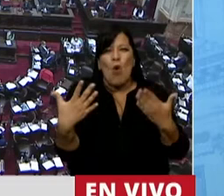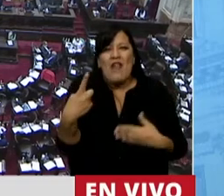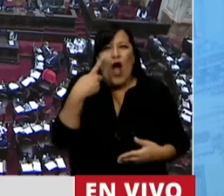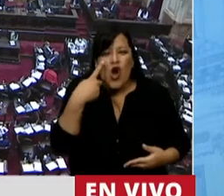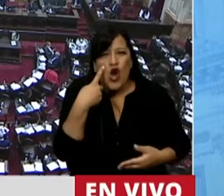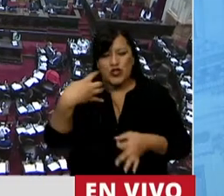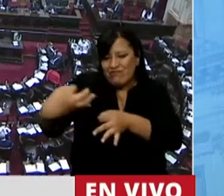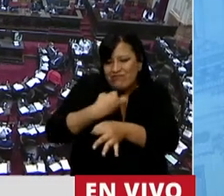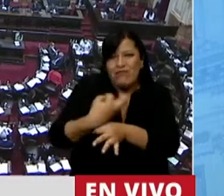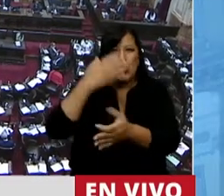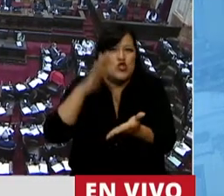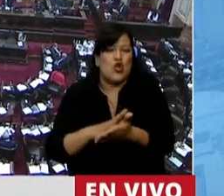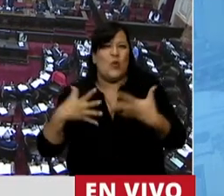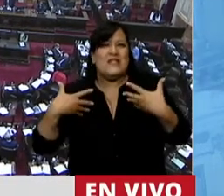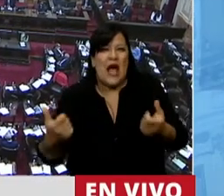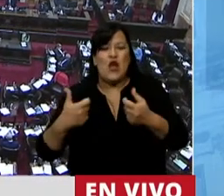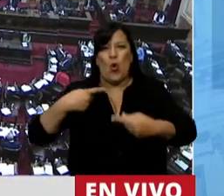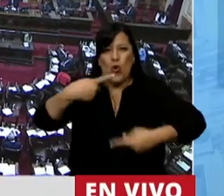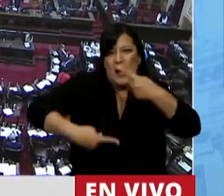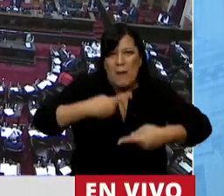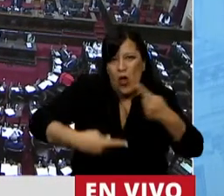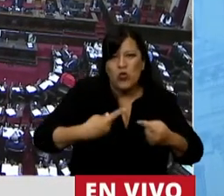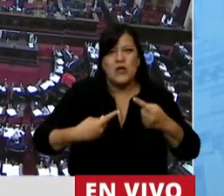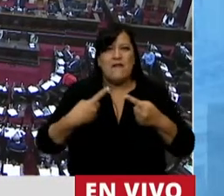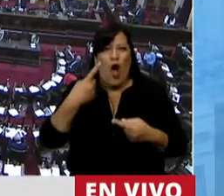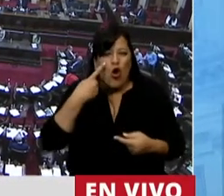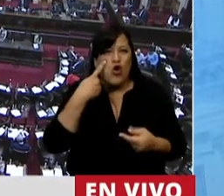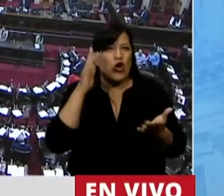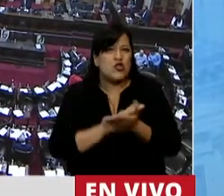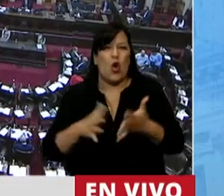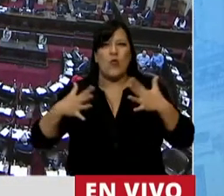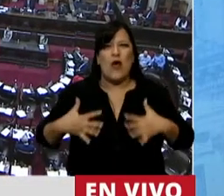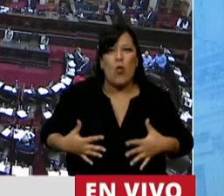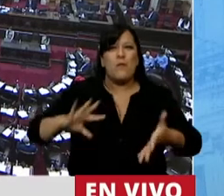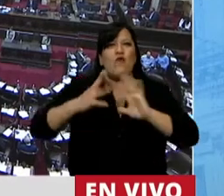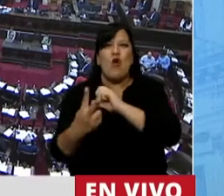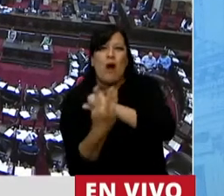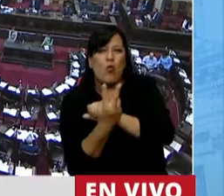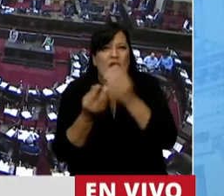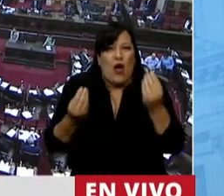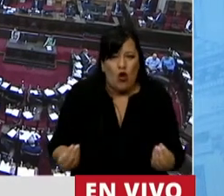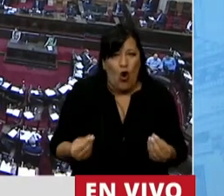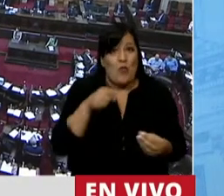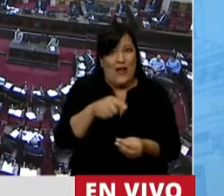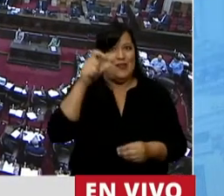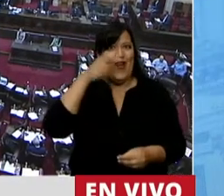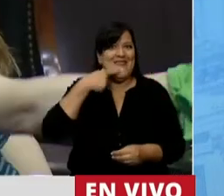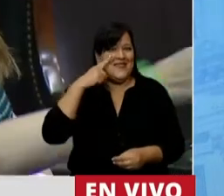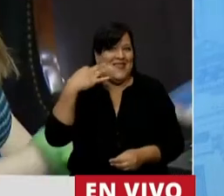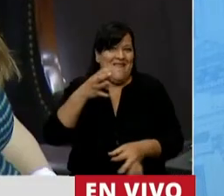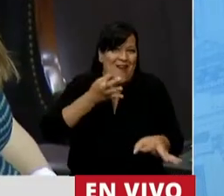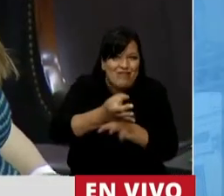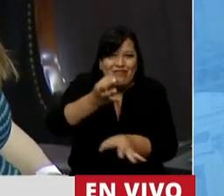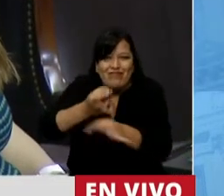de la salud reproductiva, conozcan de su cuerpo, conozcan de cómo cuidarse, conozcan